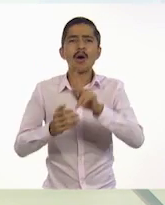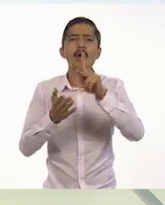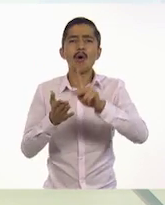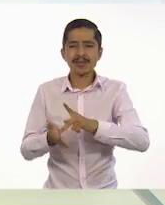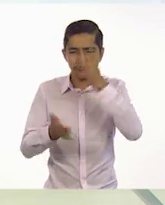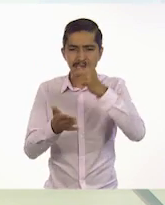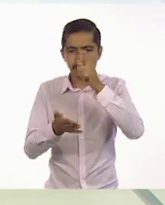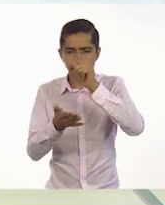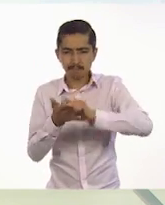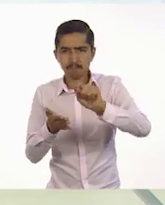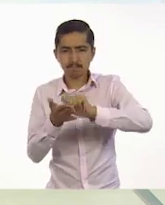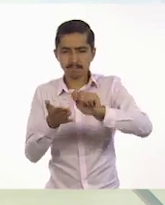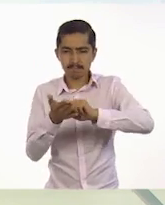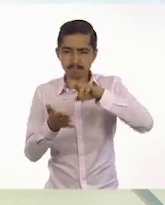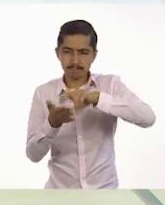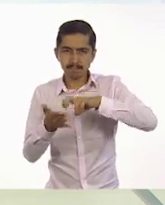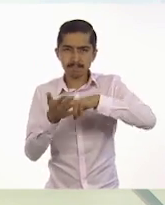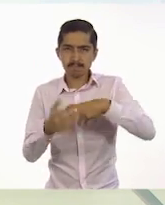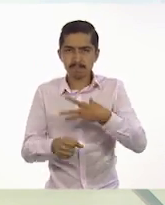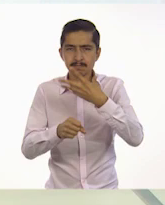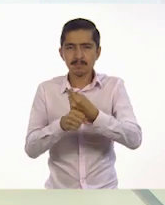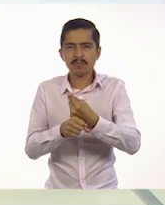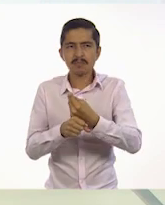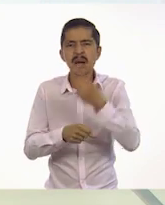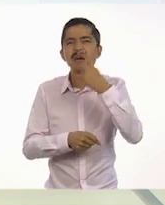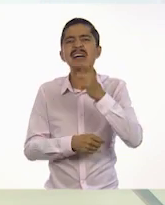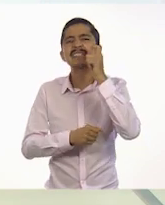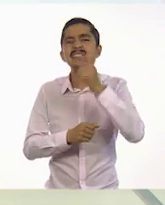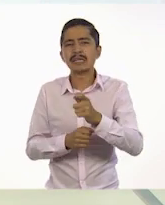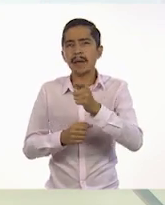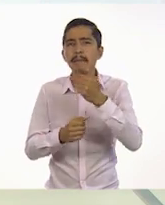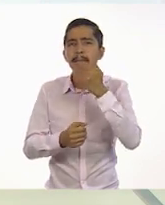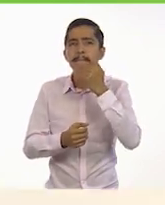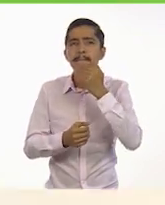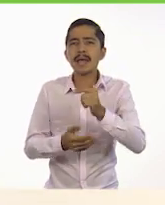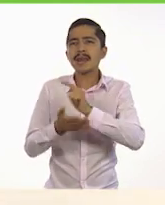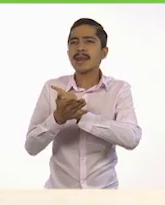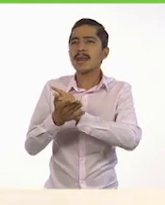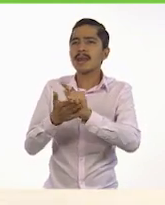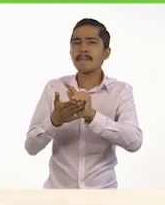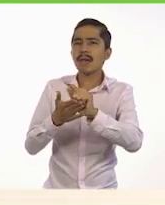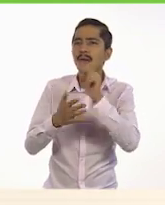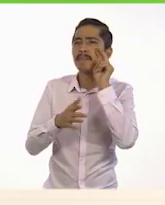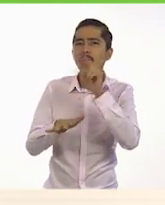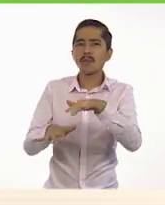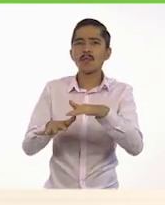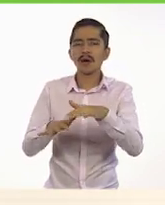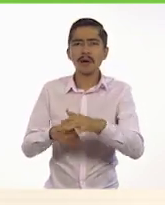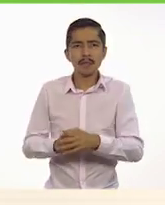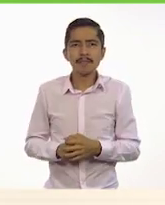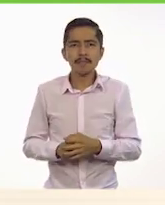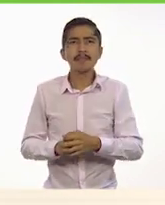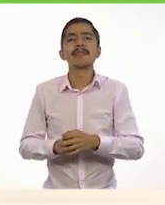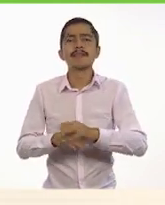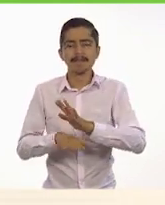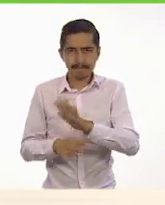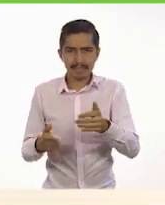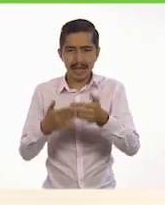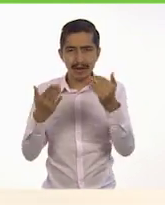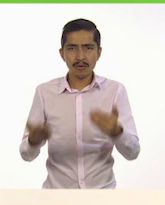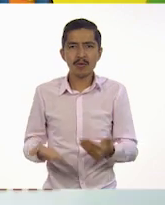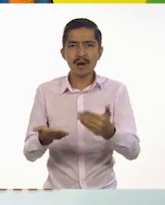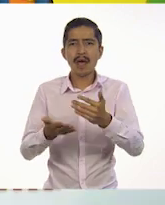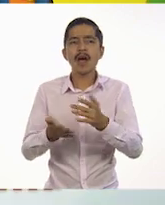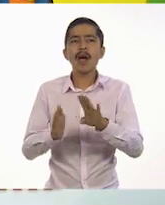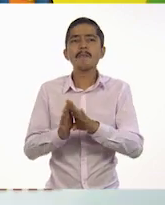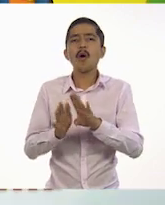Ahora con las correcciones que hicimos, ya para que quede así bien limpia, bien hermosa. Sí, me parece bien. Vamos a pasarla en limpio.